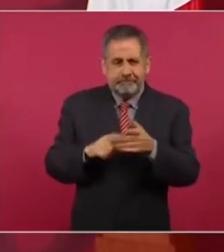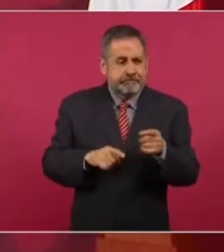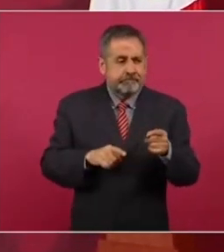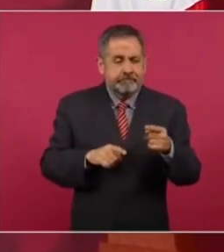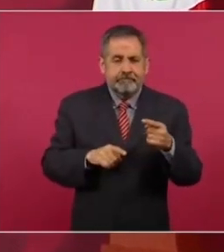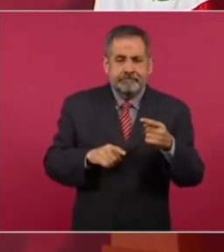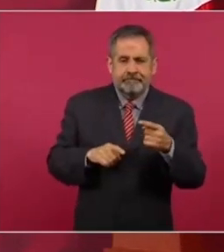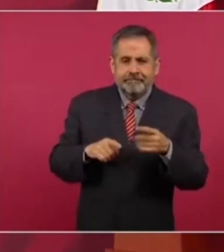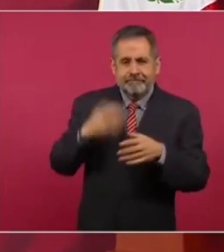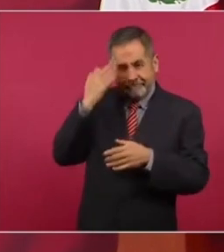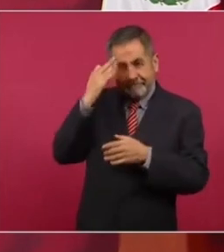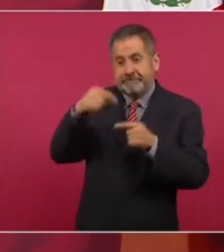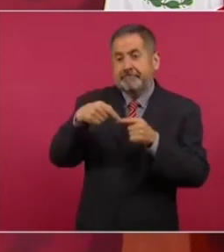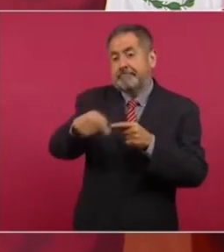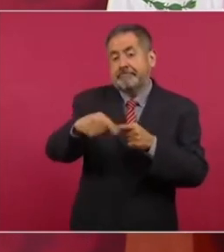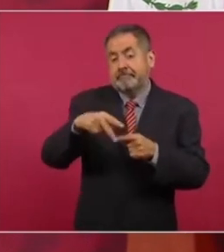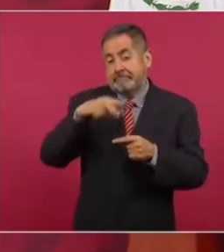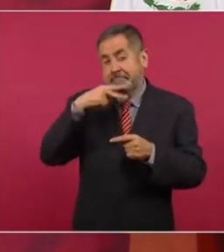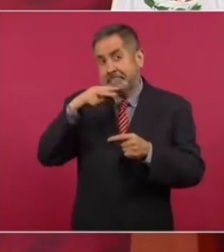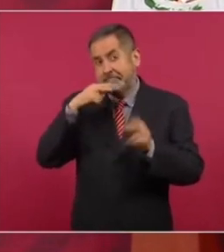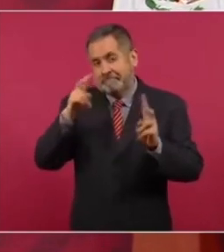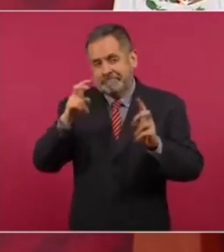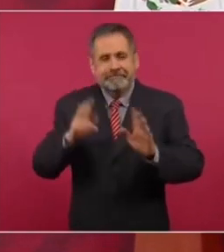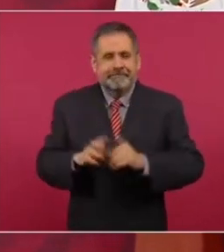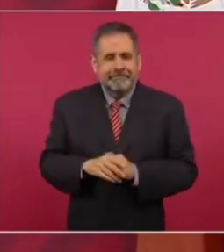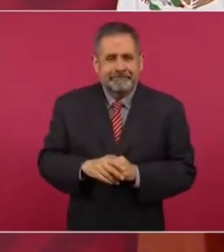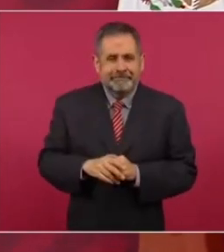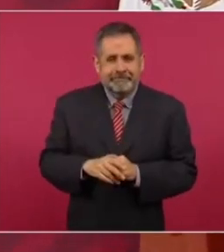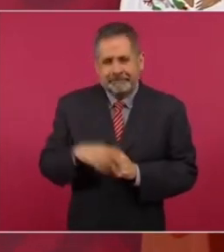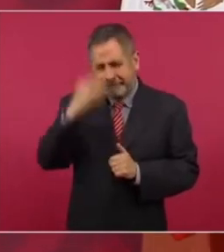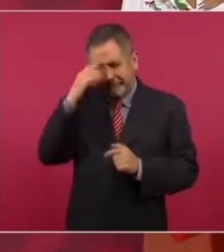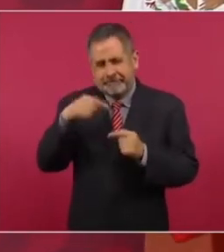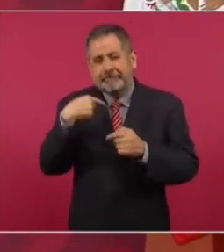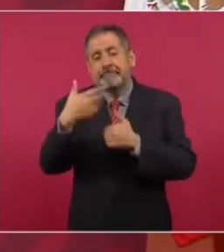navideña y también de la otra